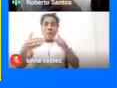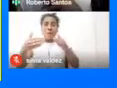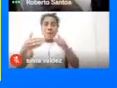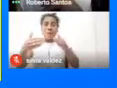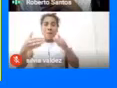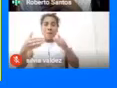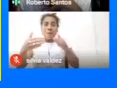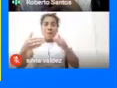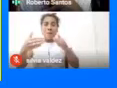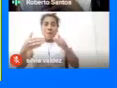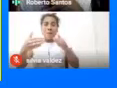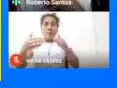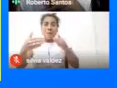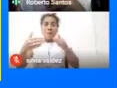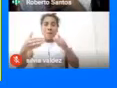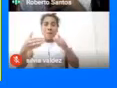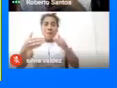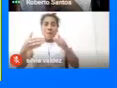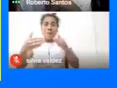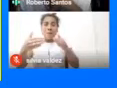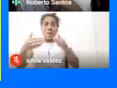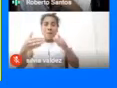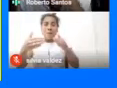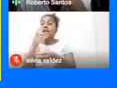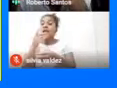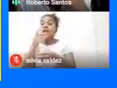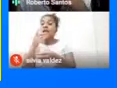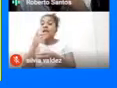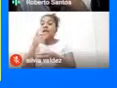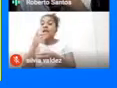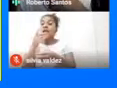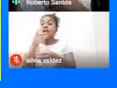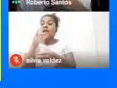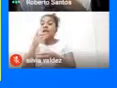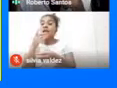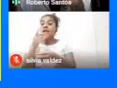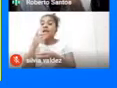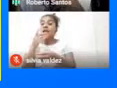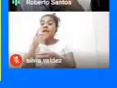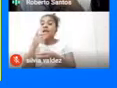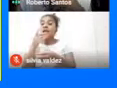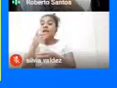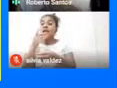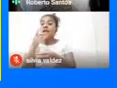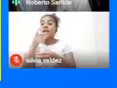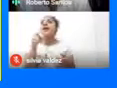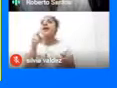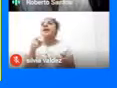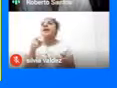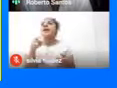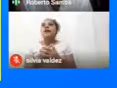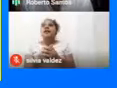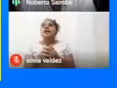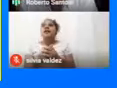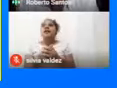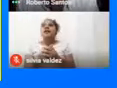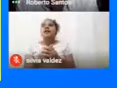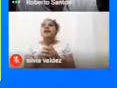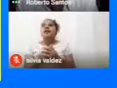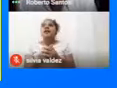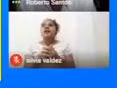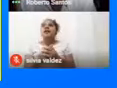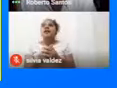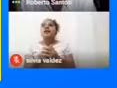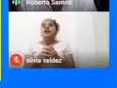sentido Y el sentido Es que Para los Muisca El páramo De Sunapá